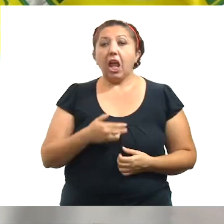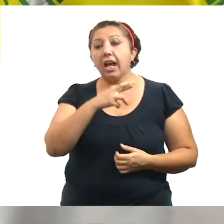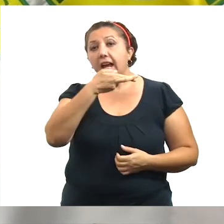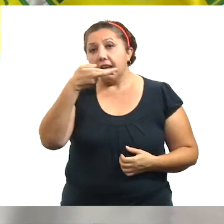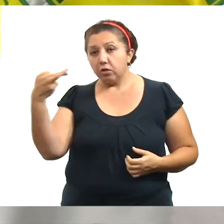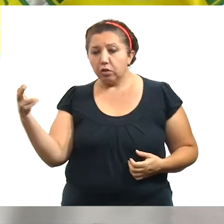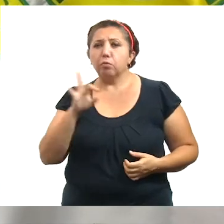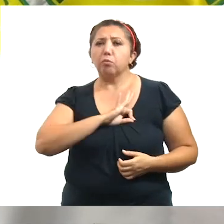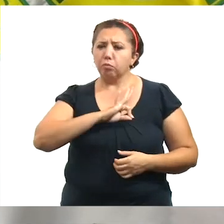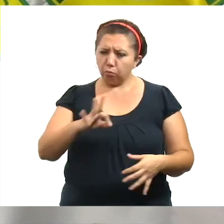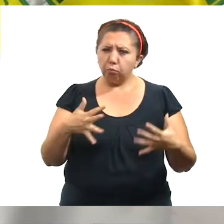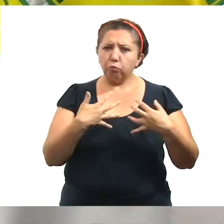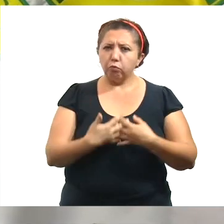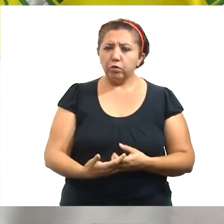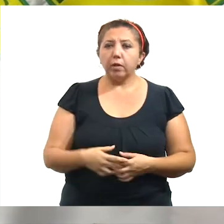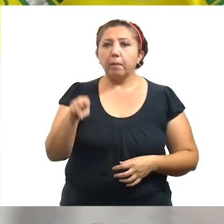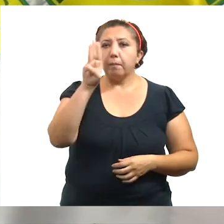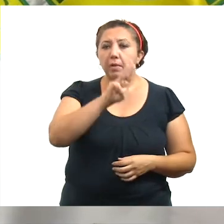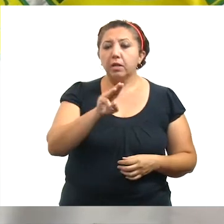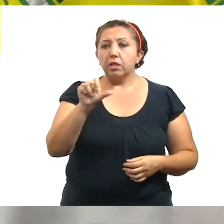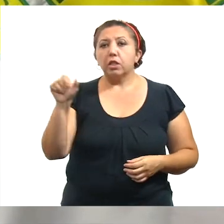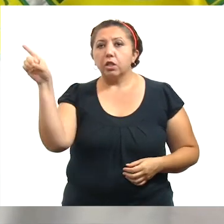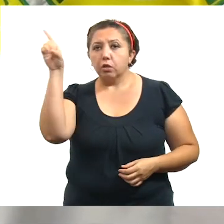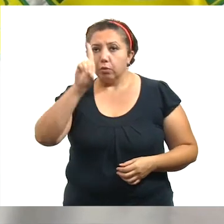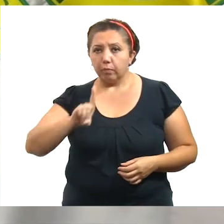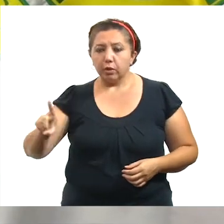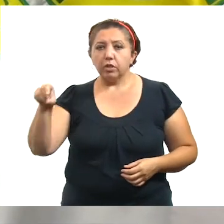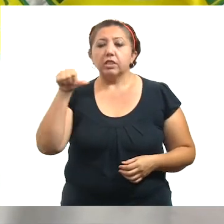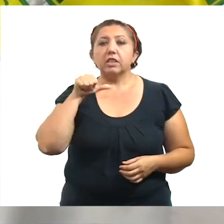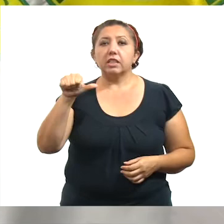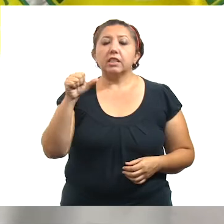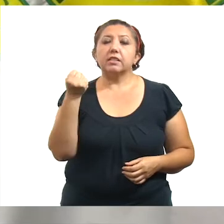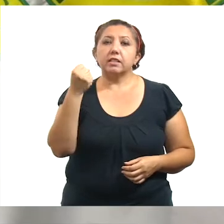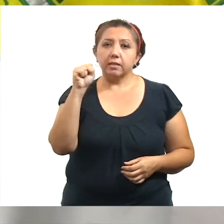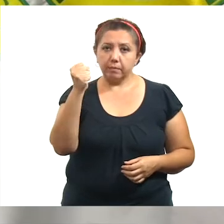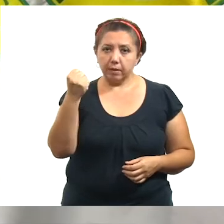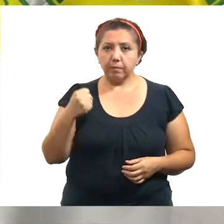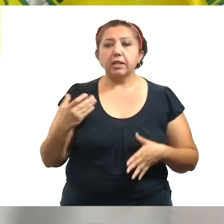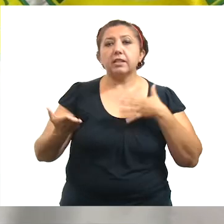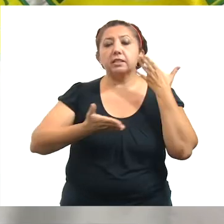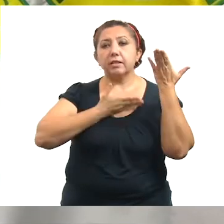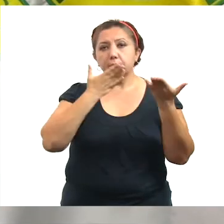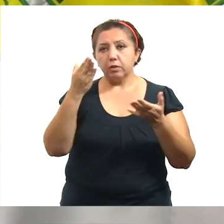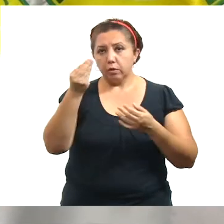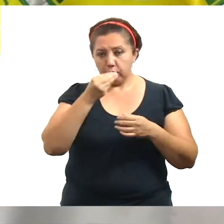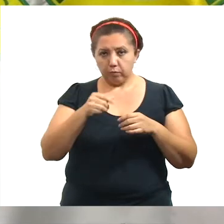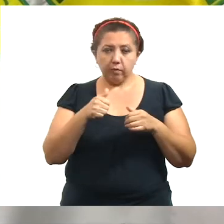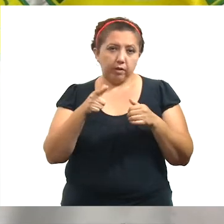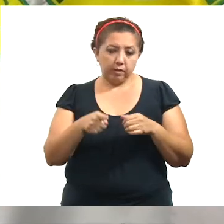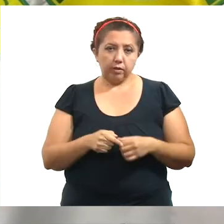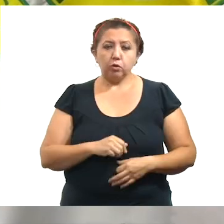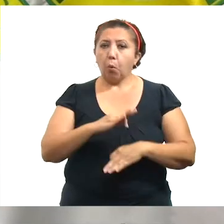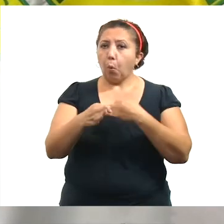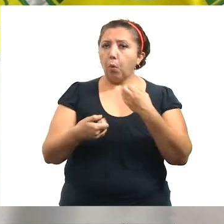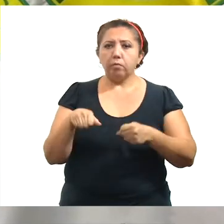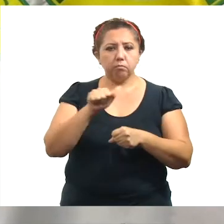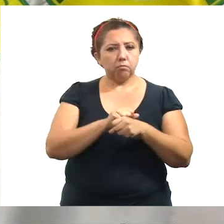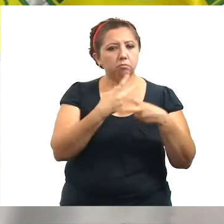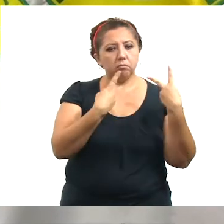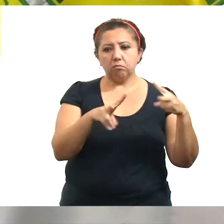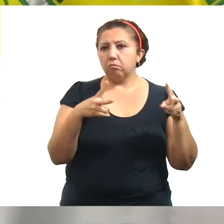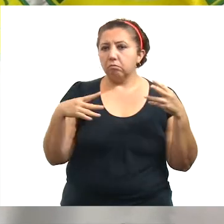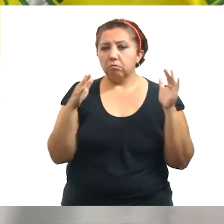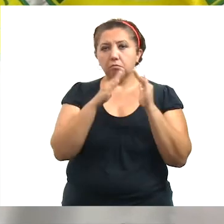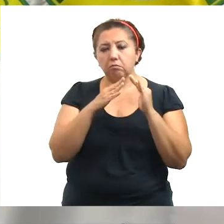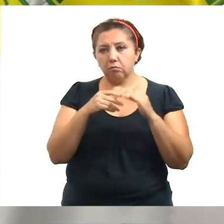restaurantes podrán operar de miércoles a domingo a partir del 16 de septiembre en servicio de comedor. Toda la semana podrán vender a